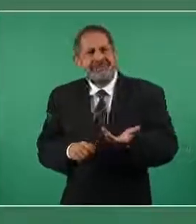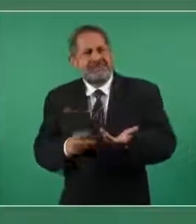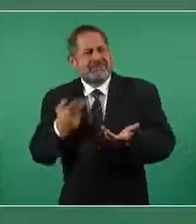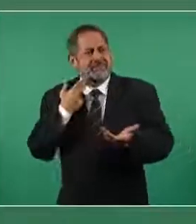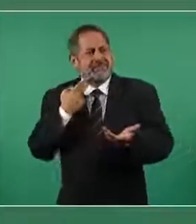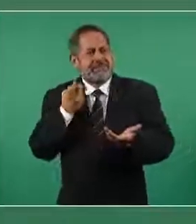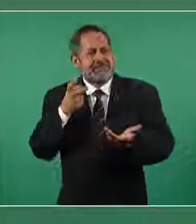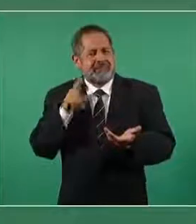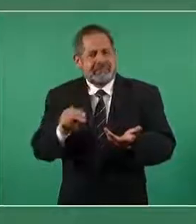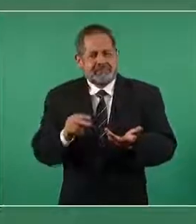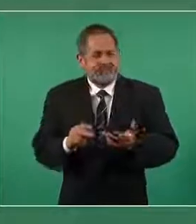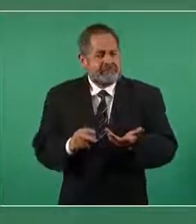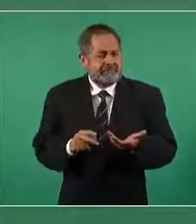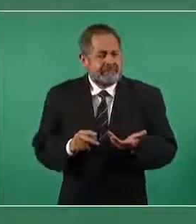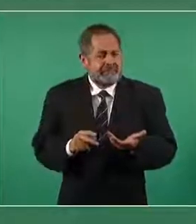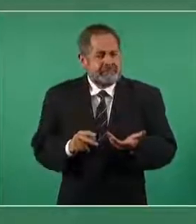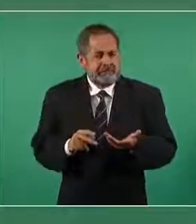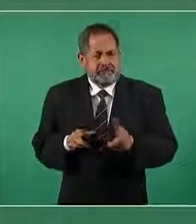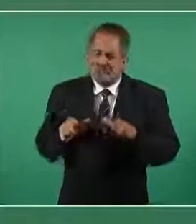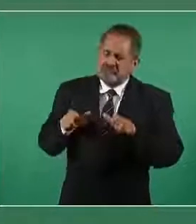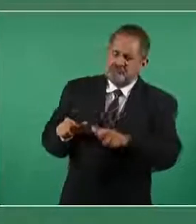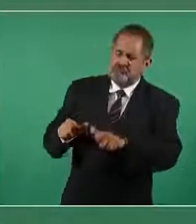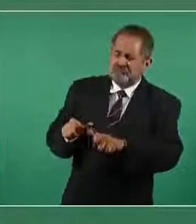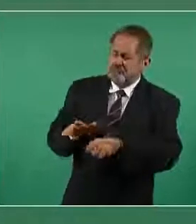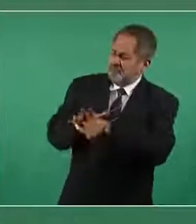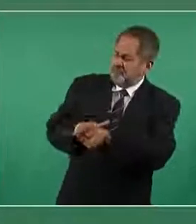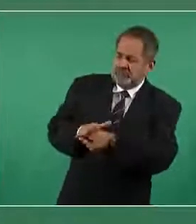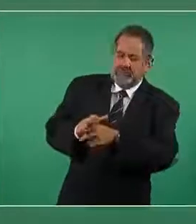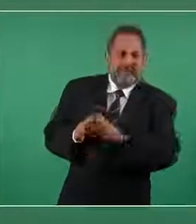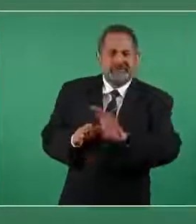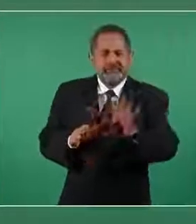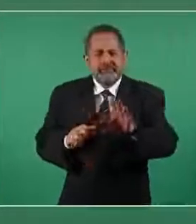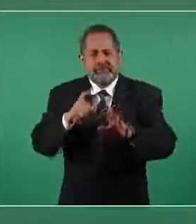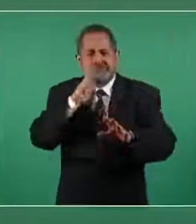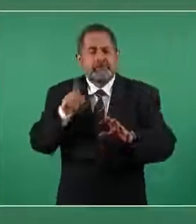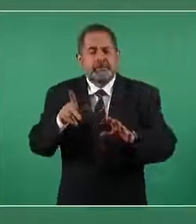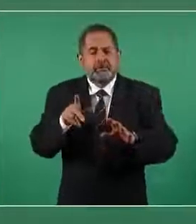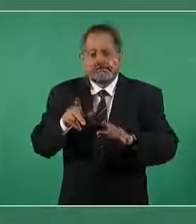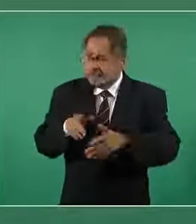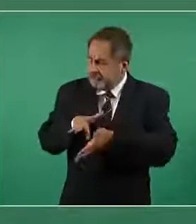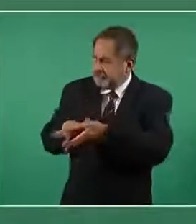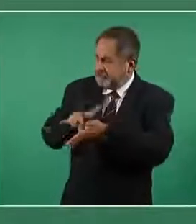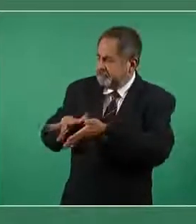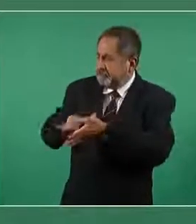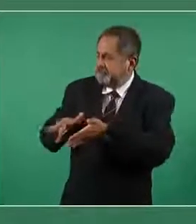con el uso de la fuerza con medidas coercitivas lo mejor mejor es el desarrollo